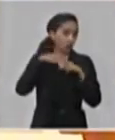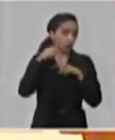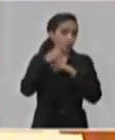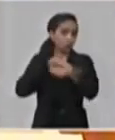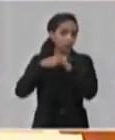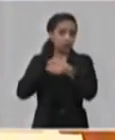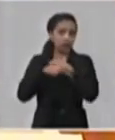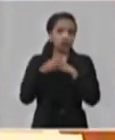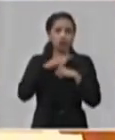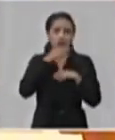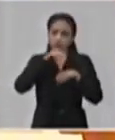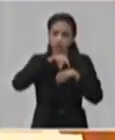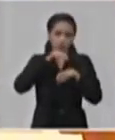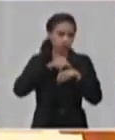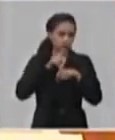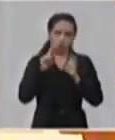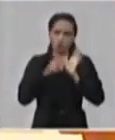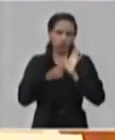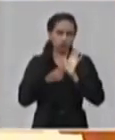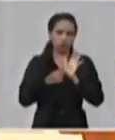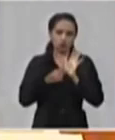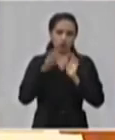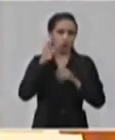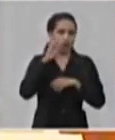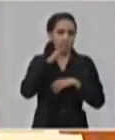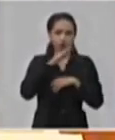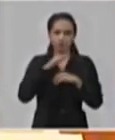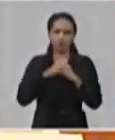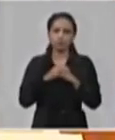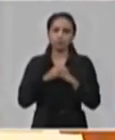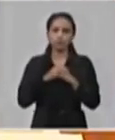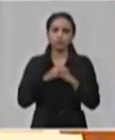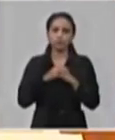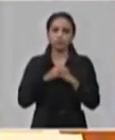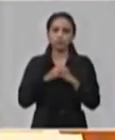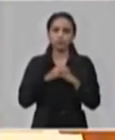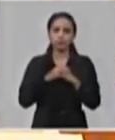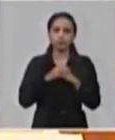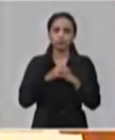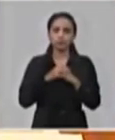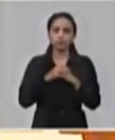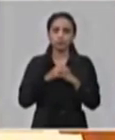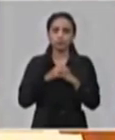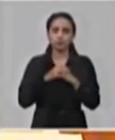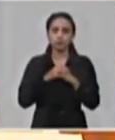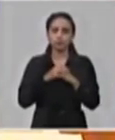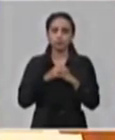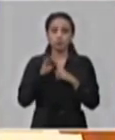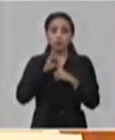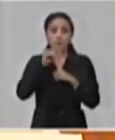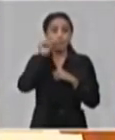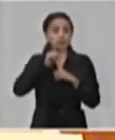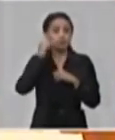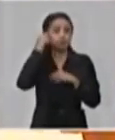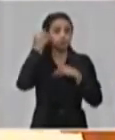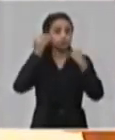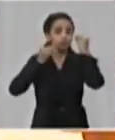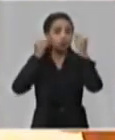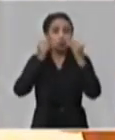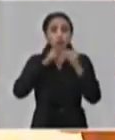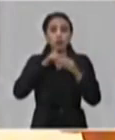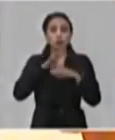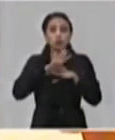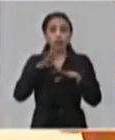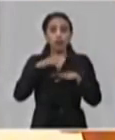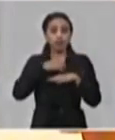infectado? Hasta ahora no se ha demostrado que sea así. Como también, y a la gente le preocupa el caso de que ya